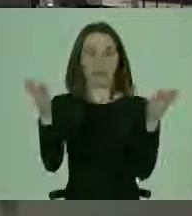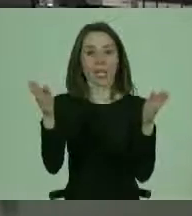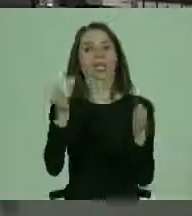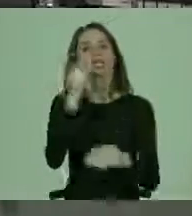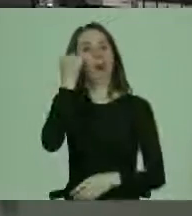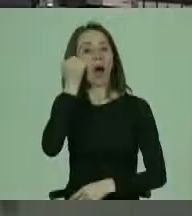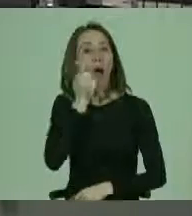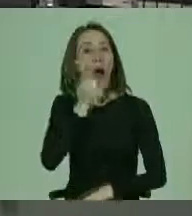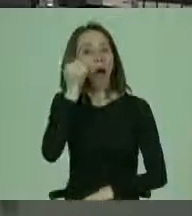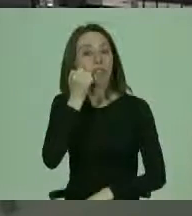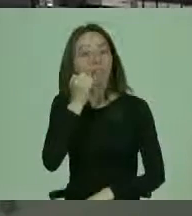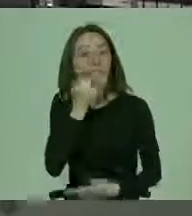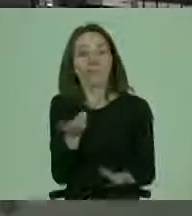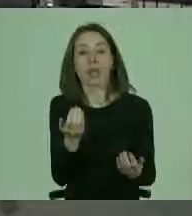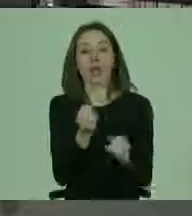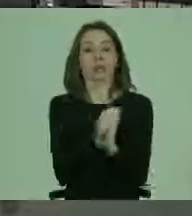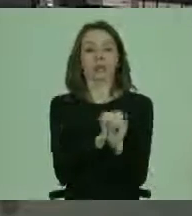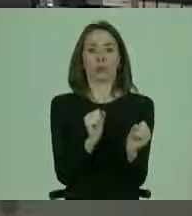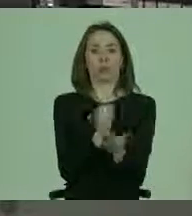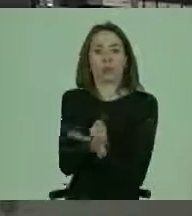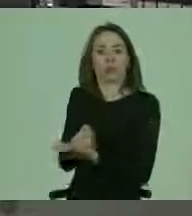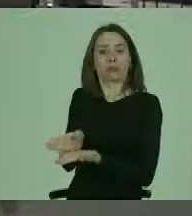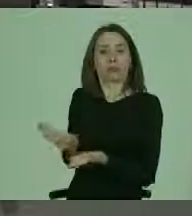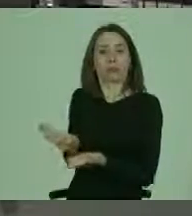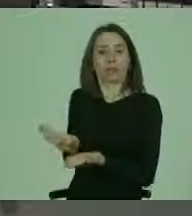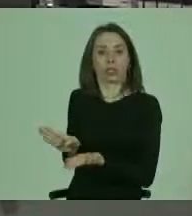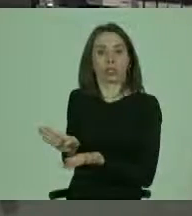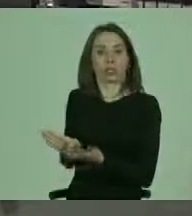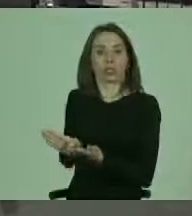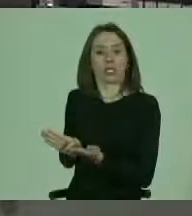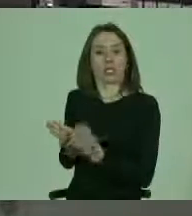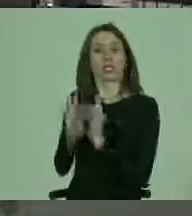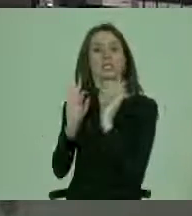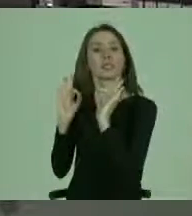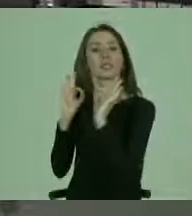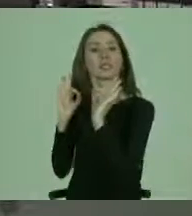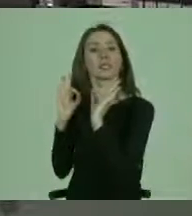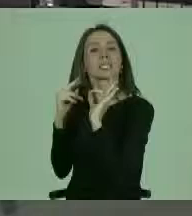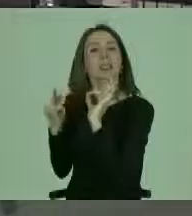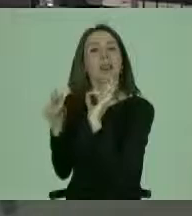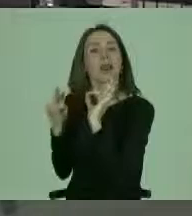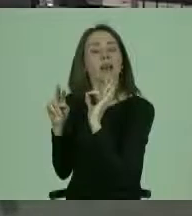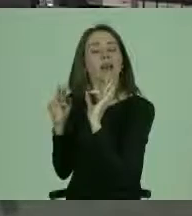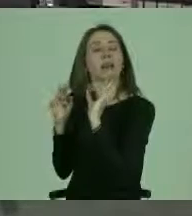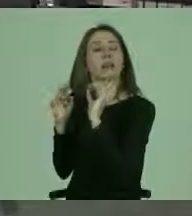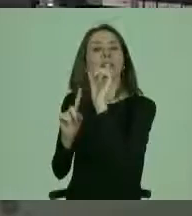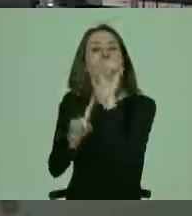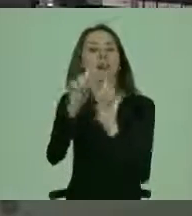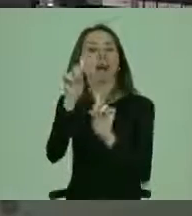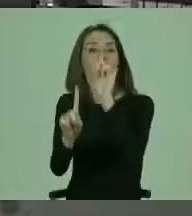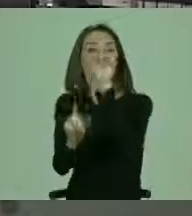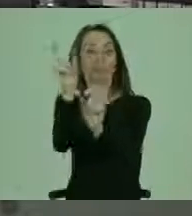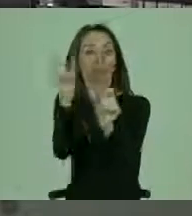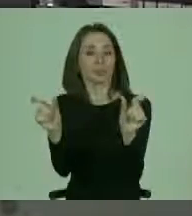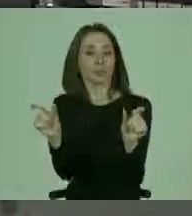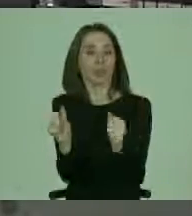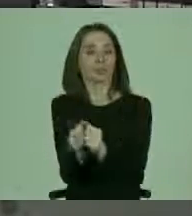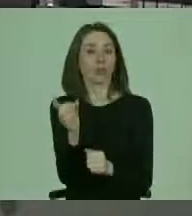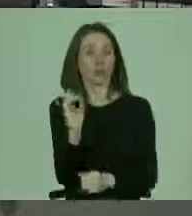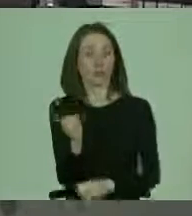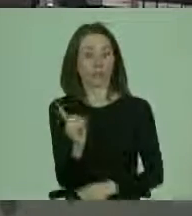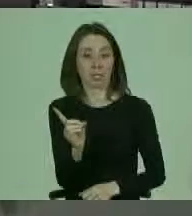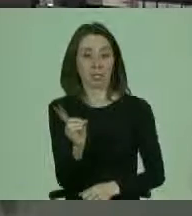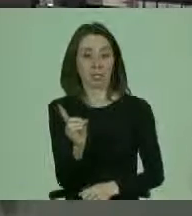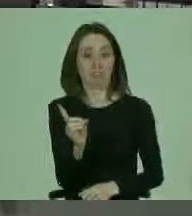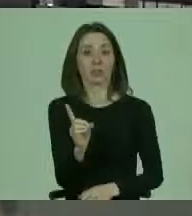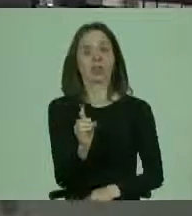afectividad, no podemos dejar fuera las particularidades de algunas personas con discapacidad